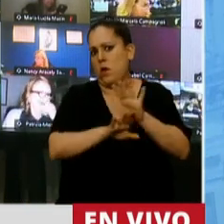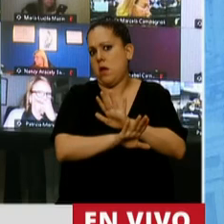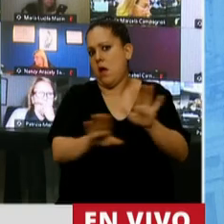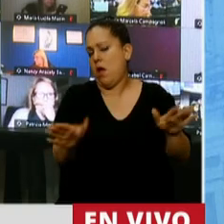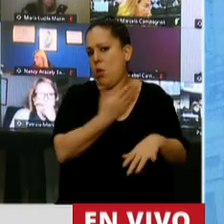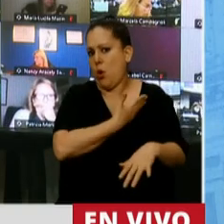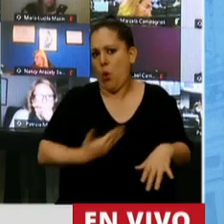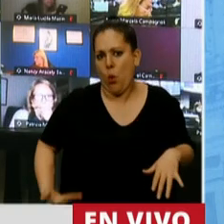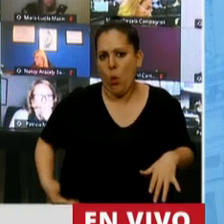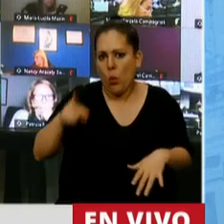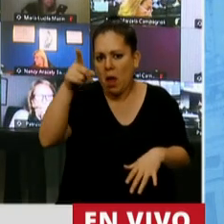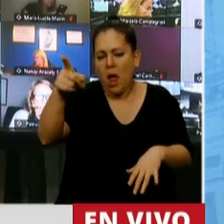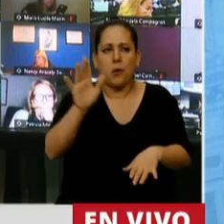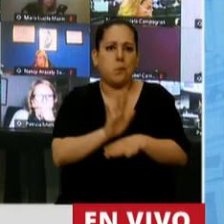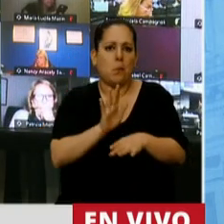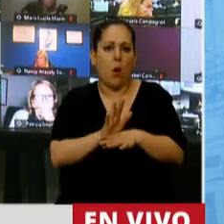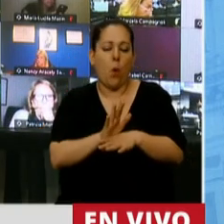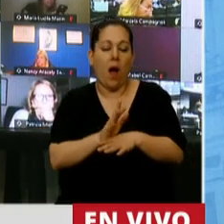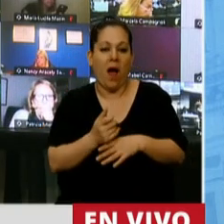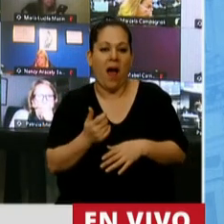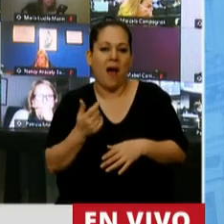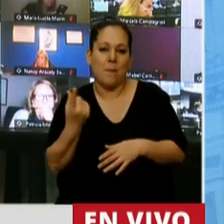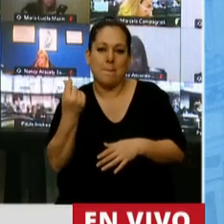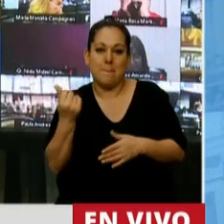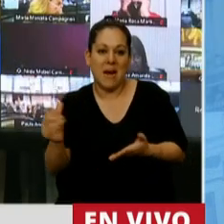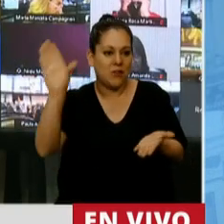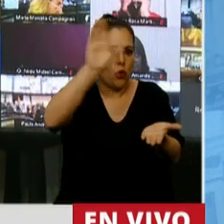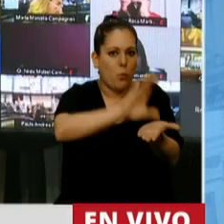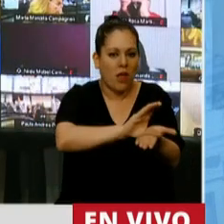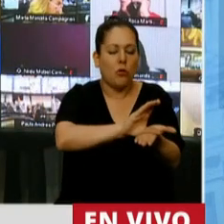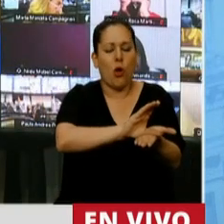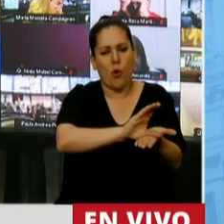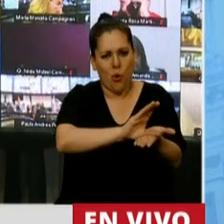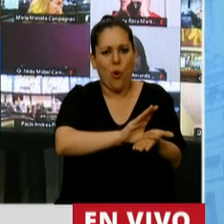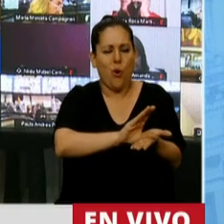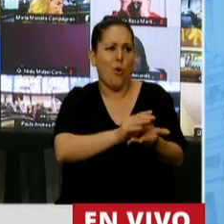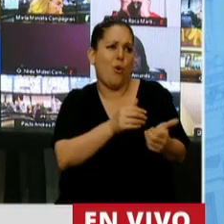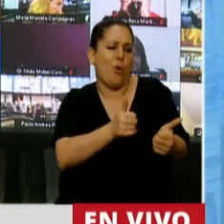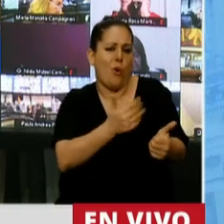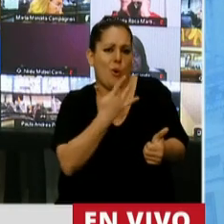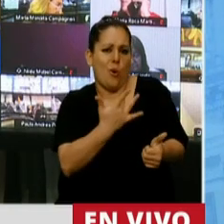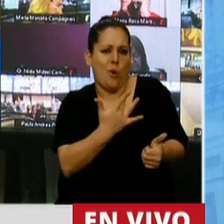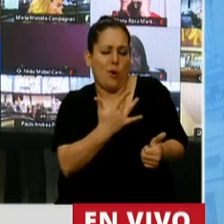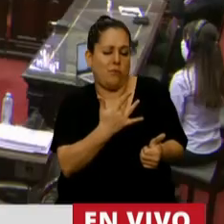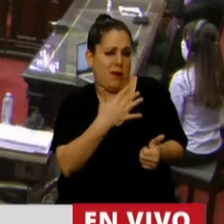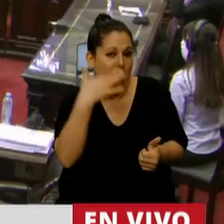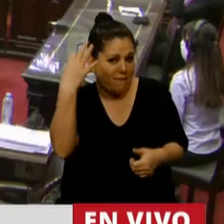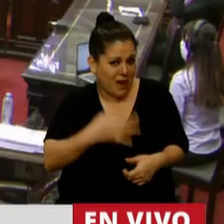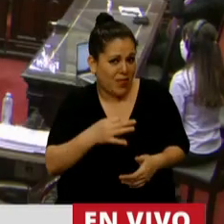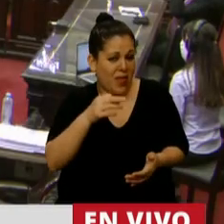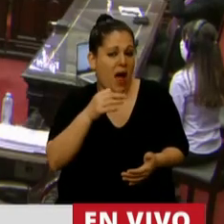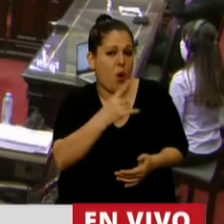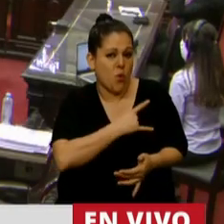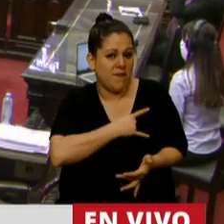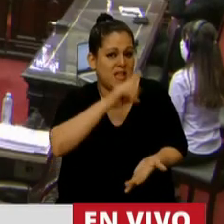demuestra la importancia que le da la educación según el presupuesto que le asigne. La Universidad de Salta ha